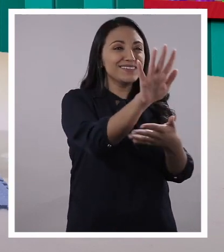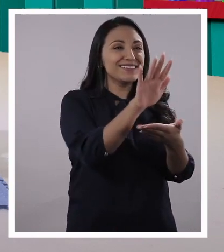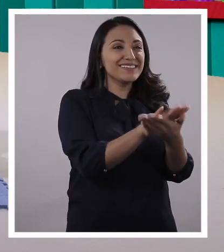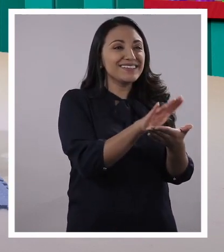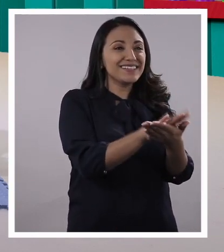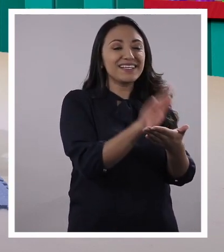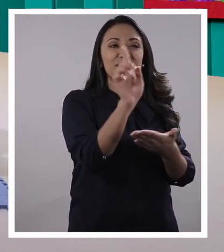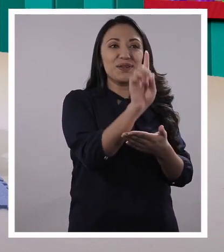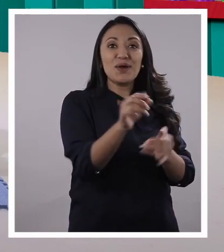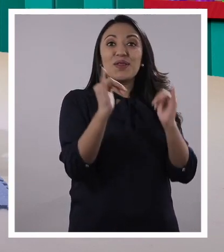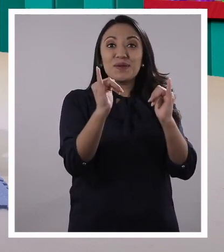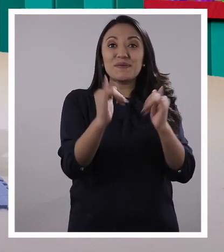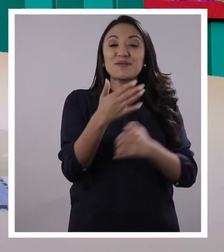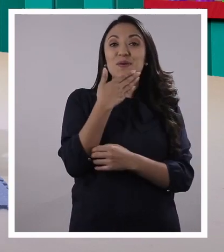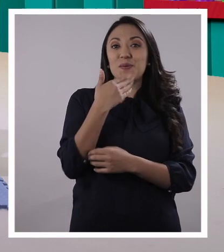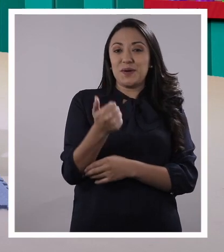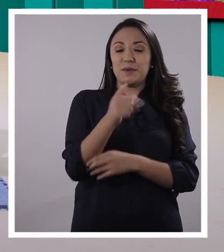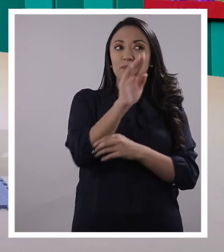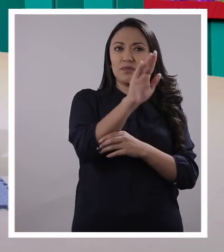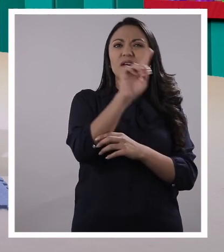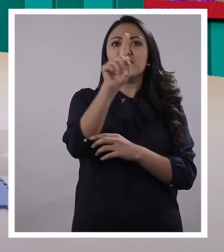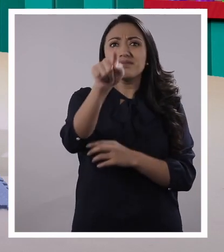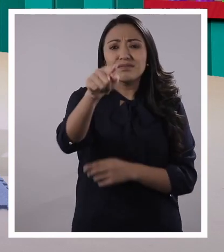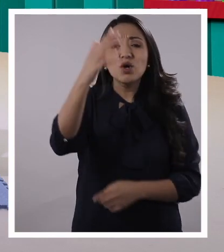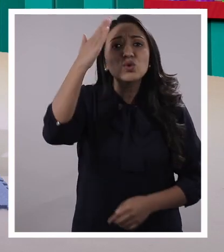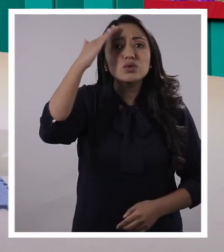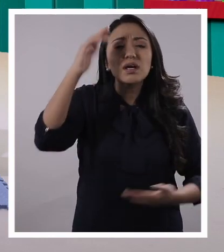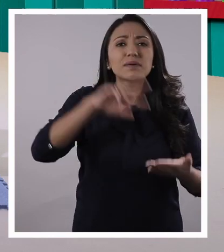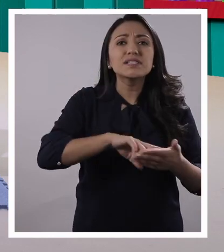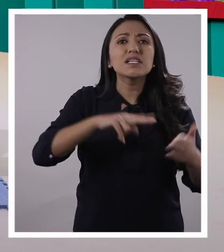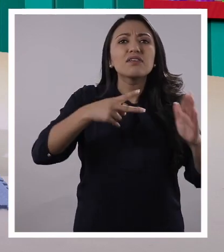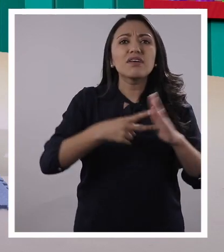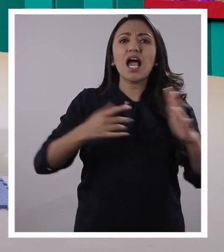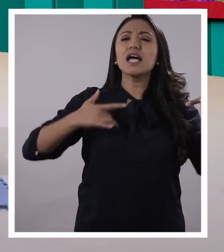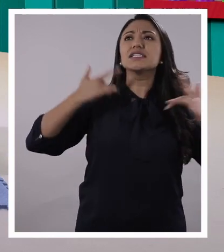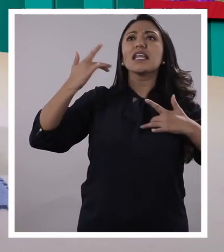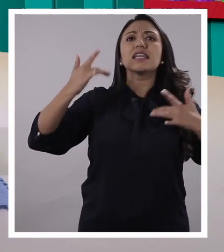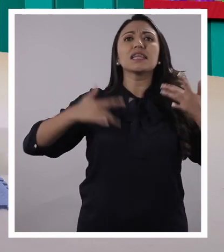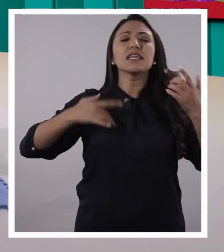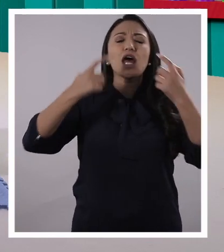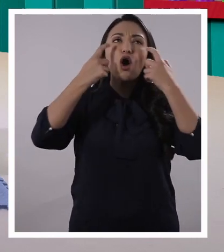mucho más divertida. A ver. Pero primero, ustedes saben lo que son los sentidos.